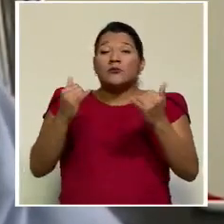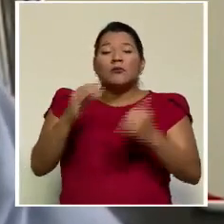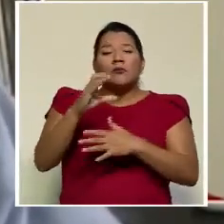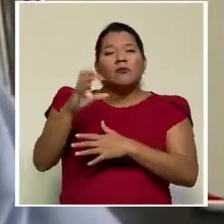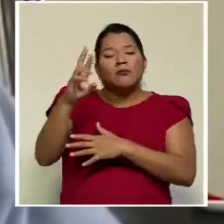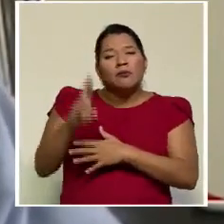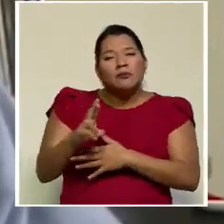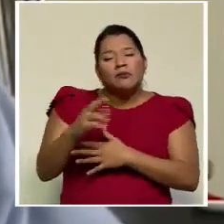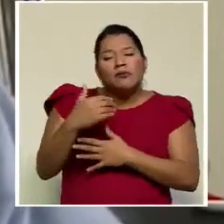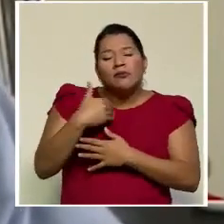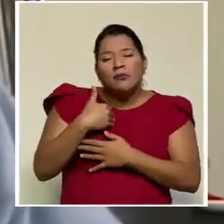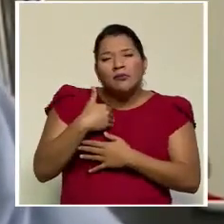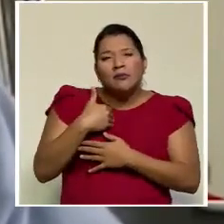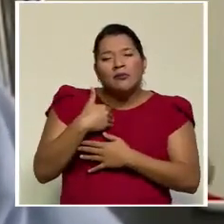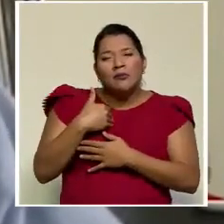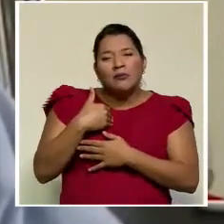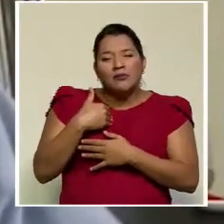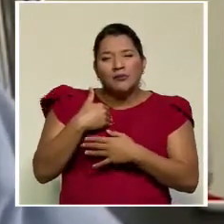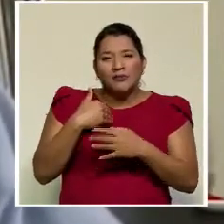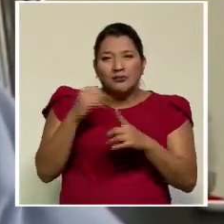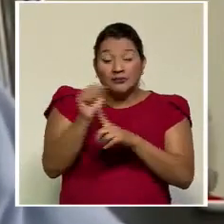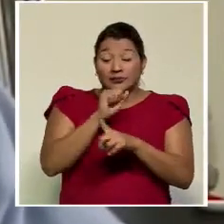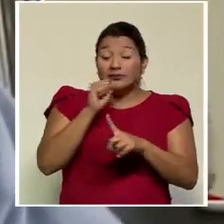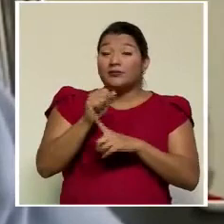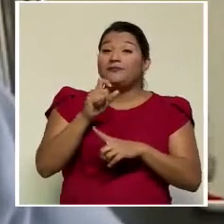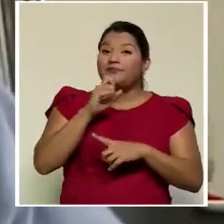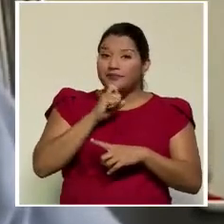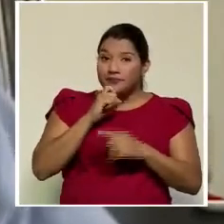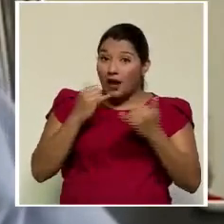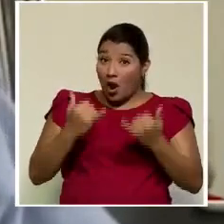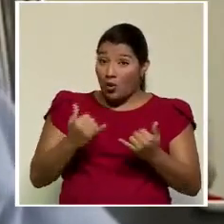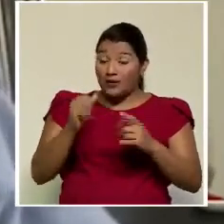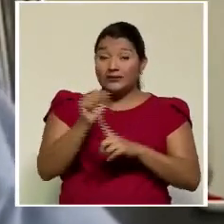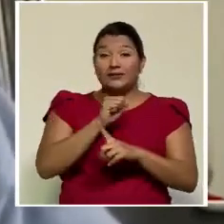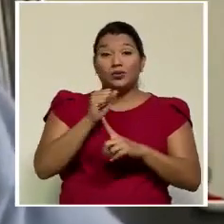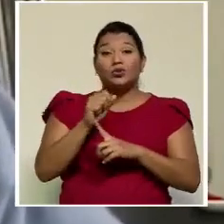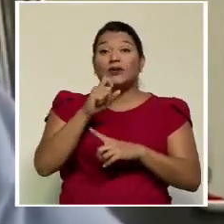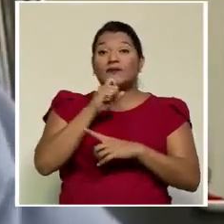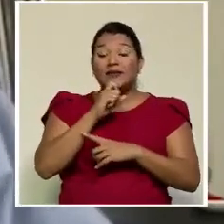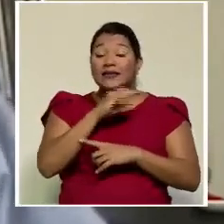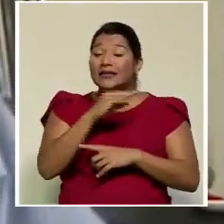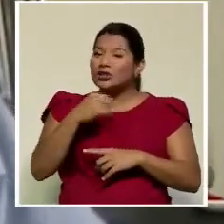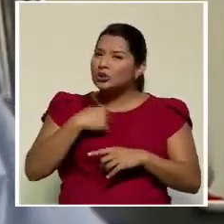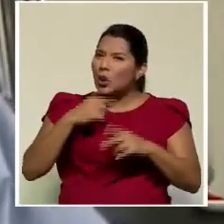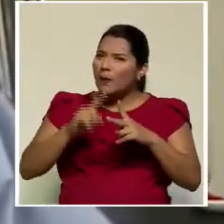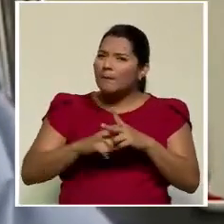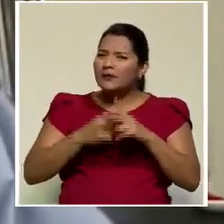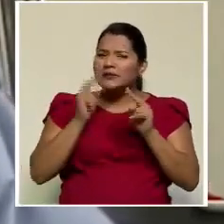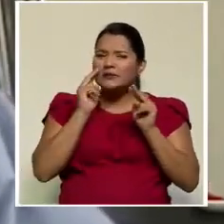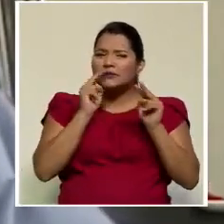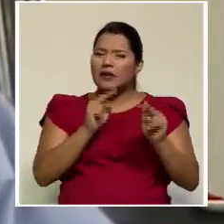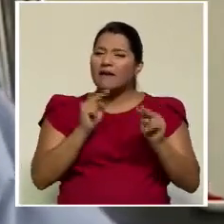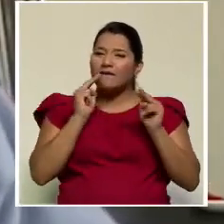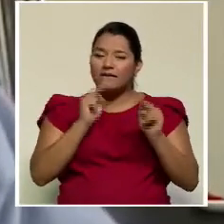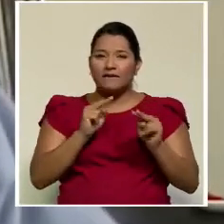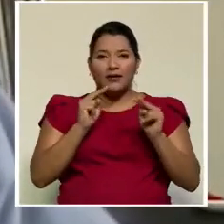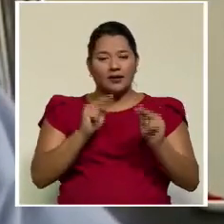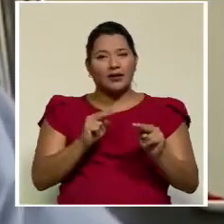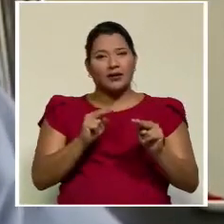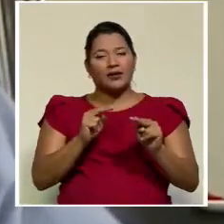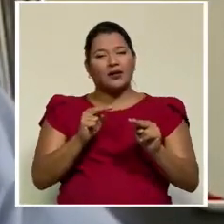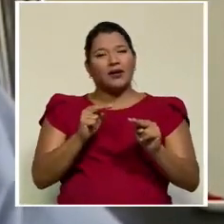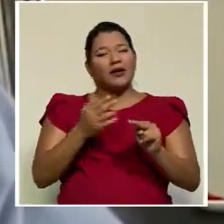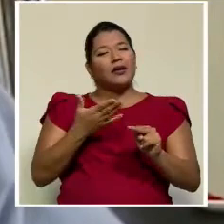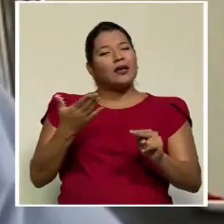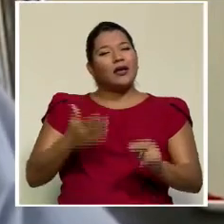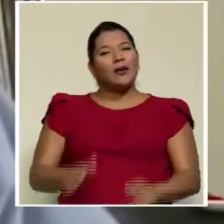país está en una gran crisis. Estamos en una situación muy difícil y yo empecé a ver desde hace algunos años que